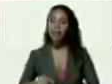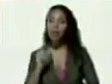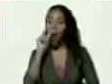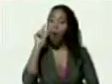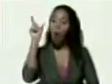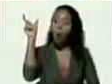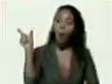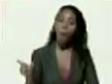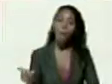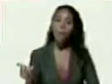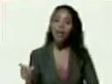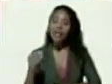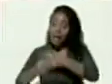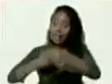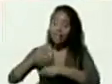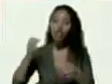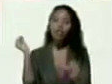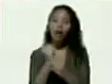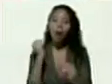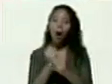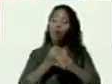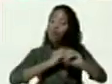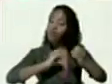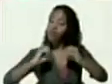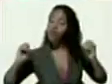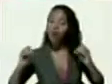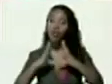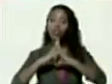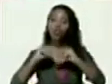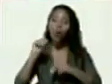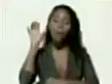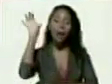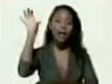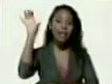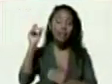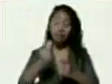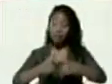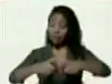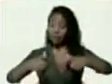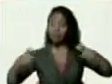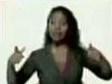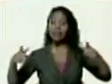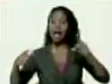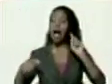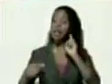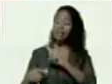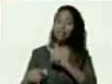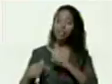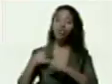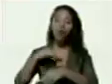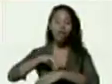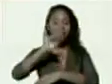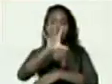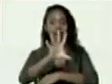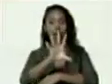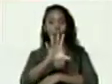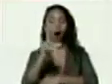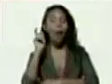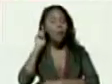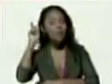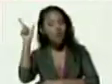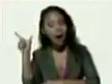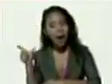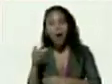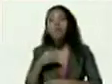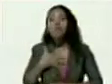Heredia que está haciendo un trabajo organizativo en todo el país gigantesco así que le dejo a Beatriz para que ella le